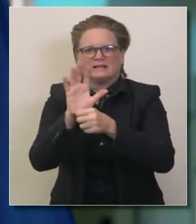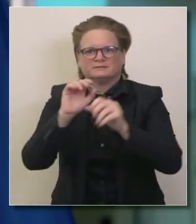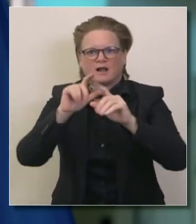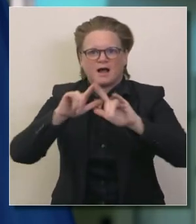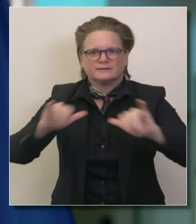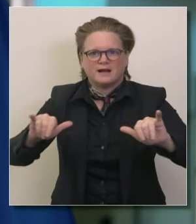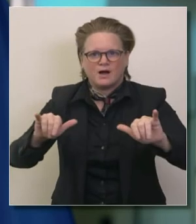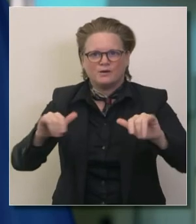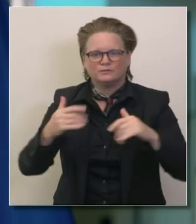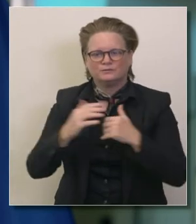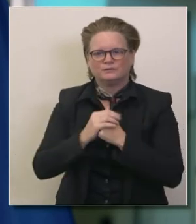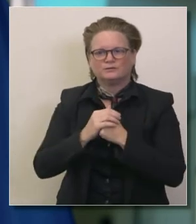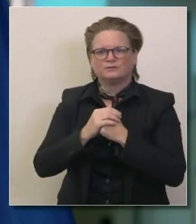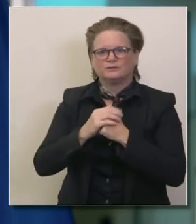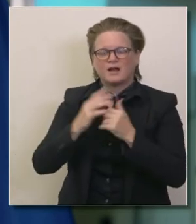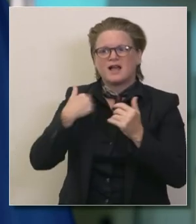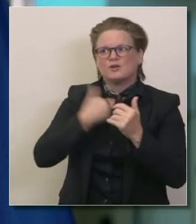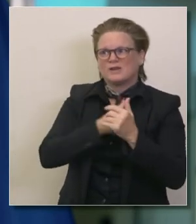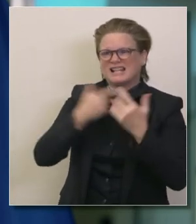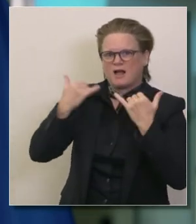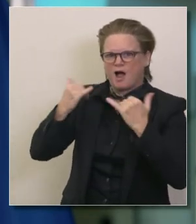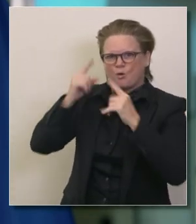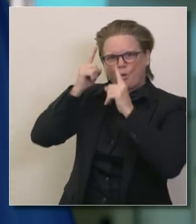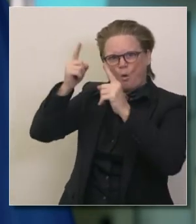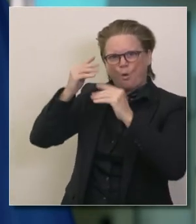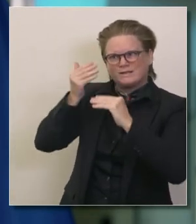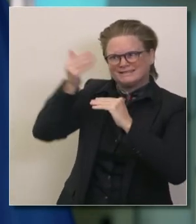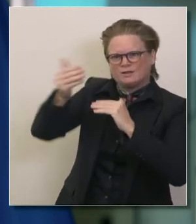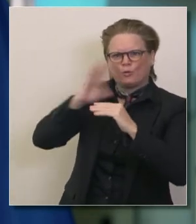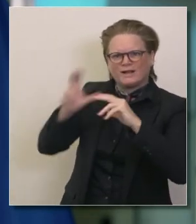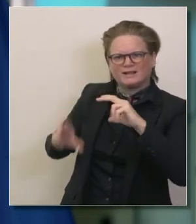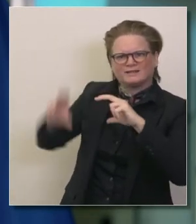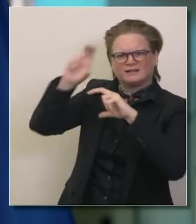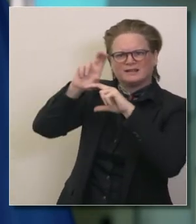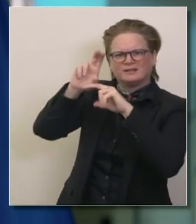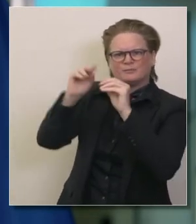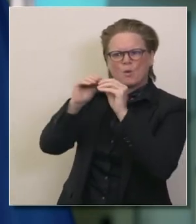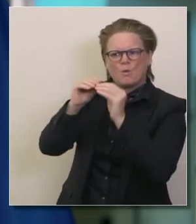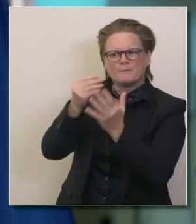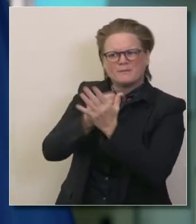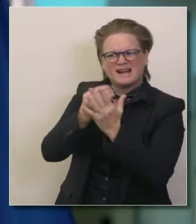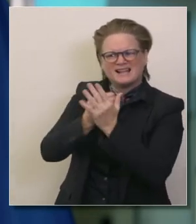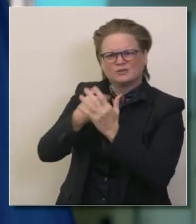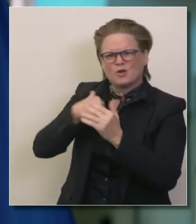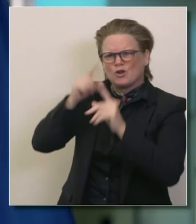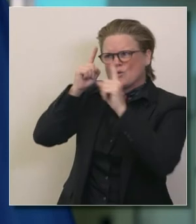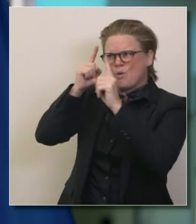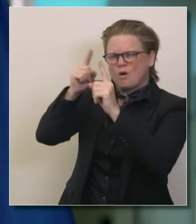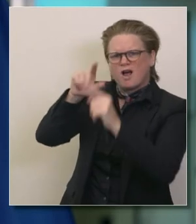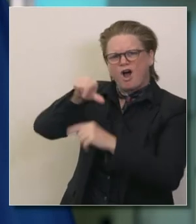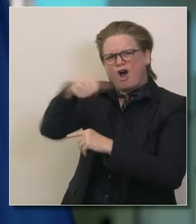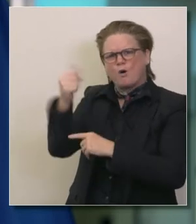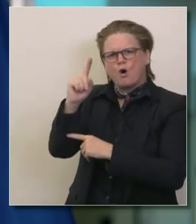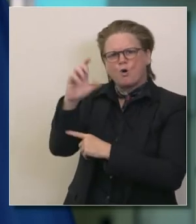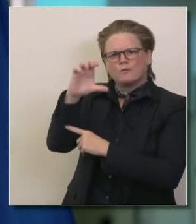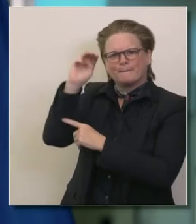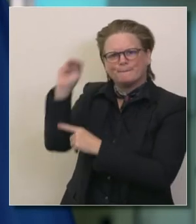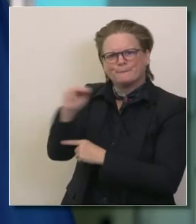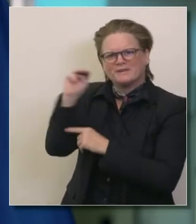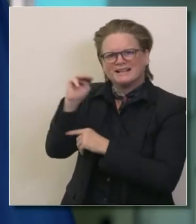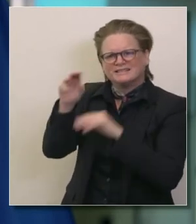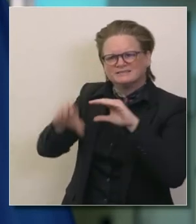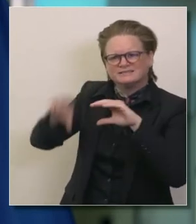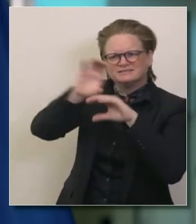para dar todavía más apoyo con 100 millones de dólares adicionales que estamos emitiendo en créditos